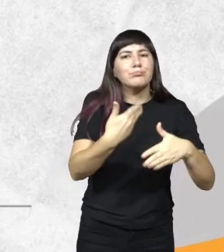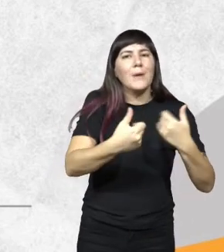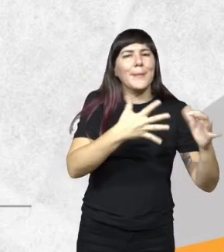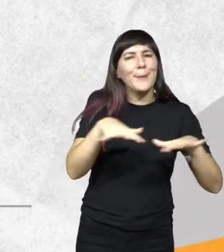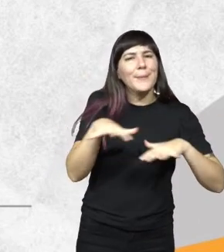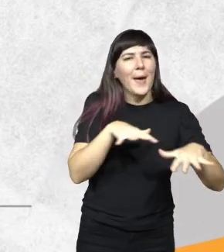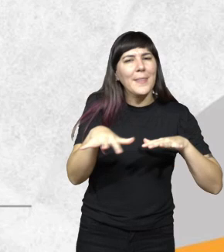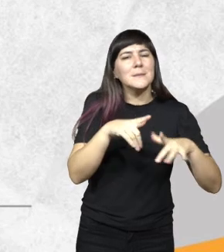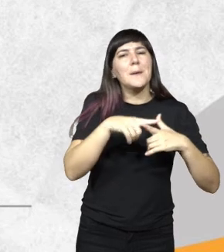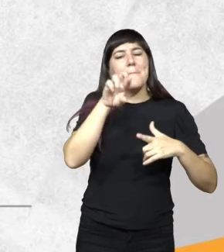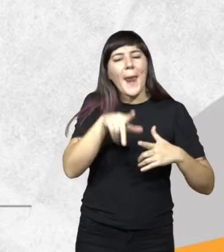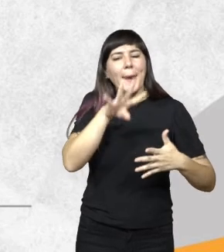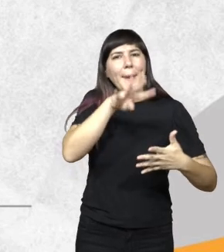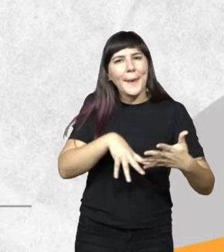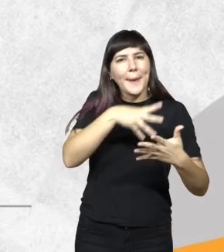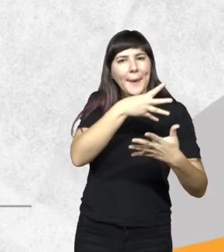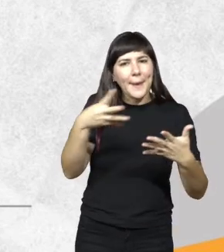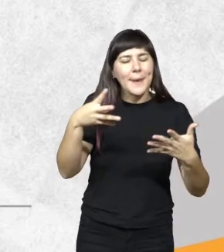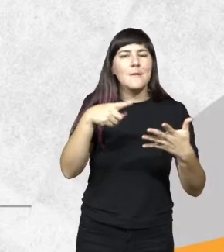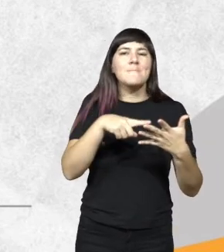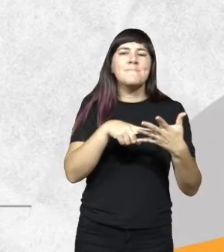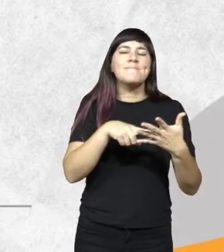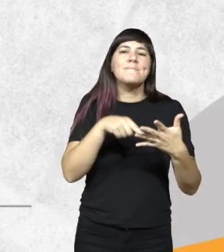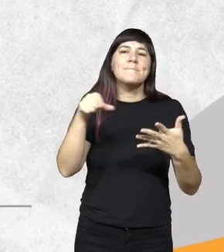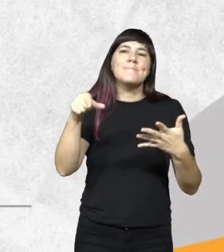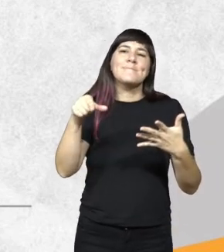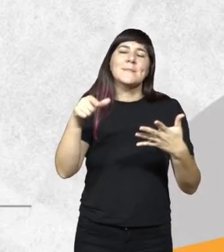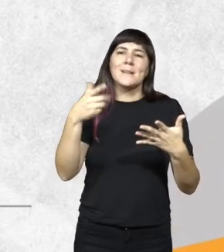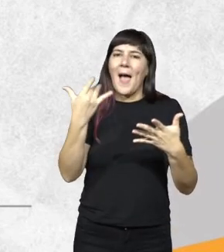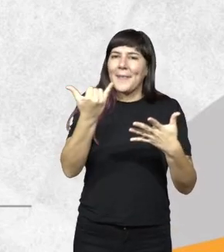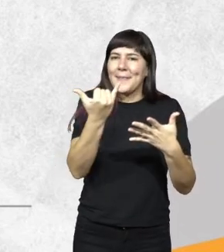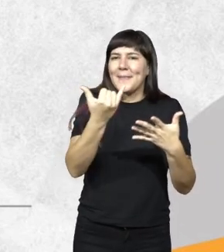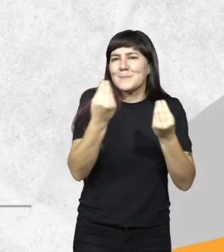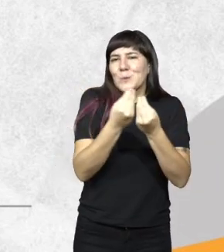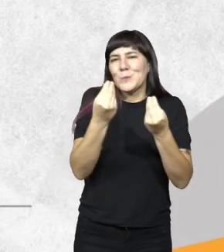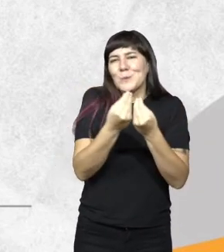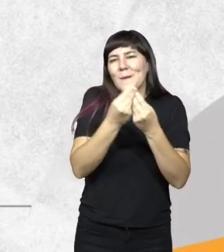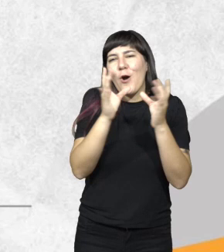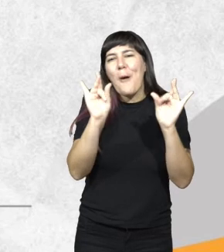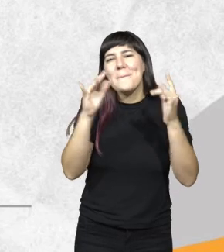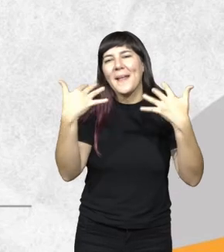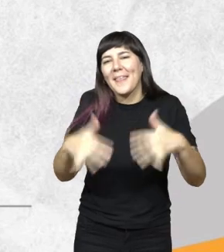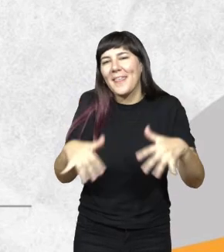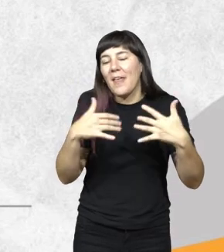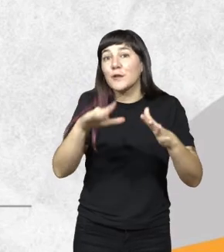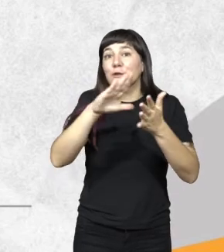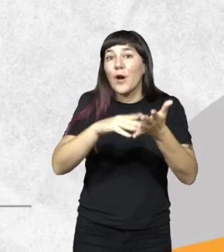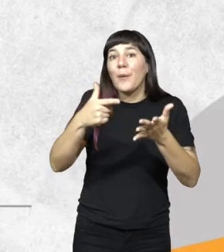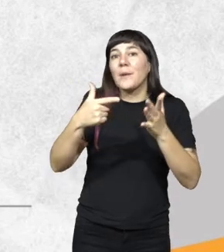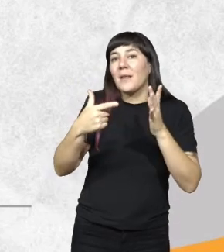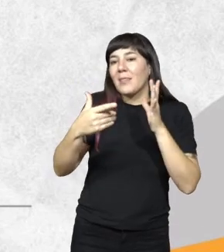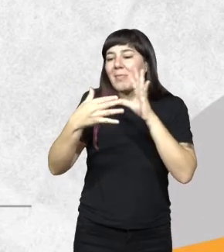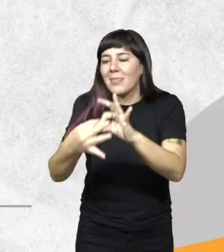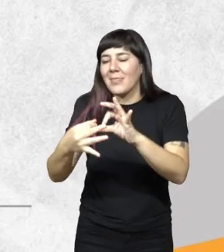actividades de planificación en relación a esto, fue, bueno, toda esta cantidad de complejidades asociadas al comportamiento social.